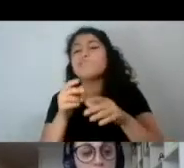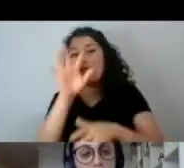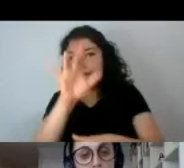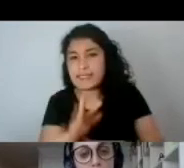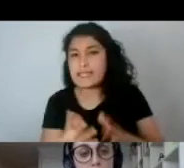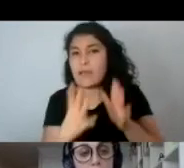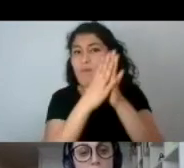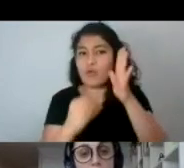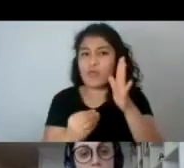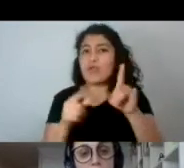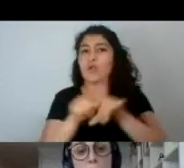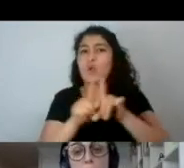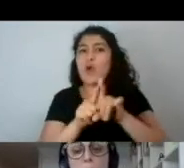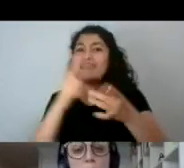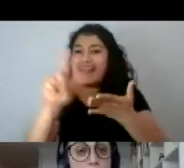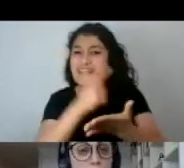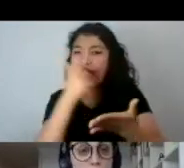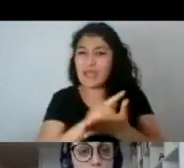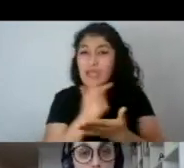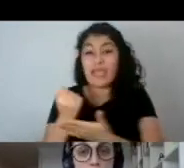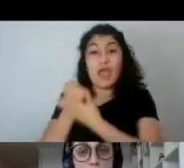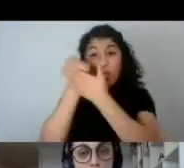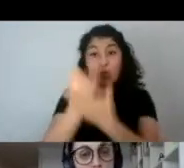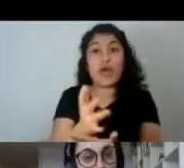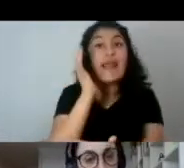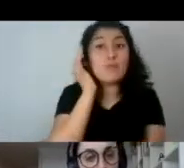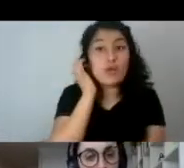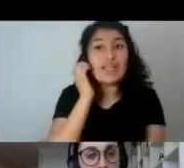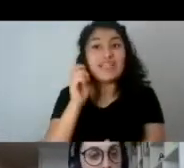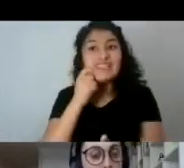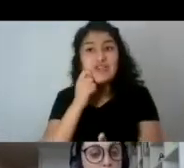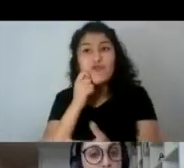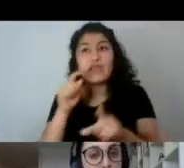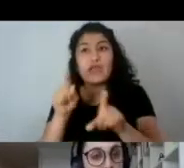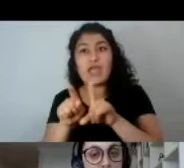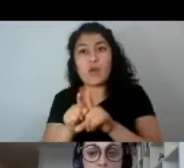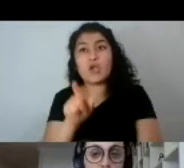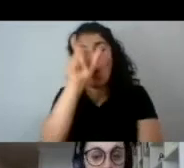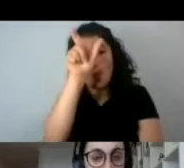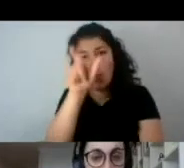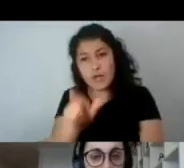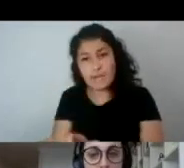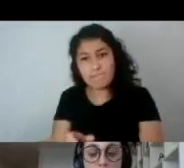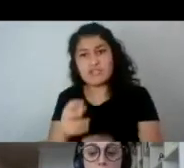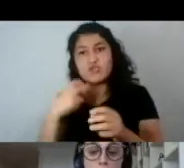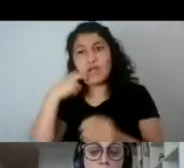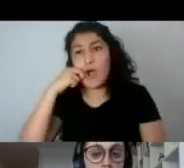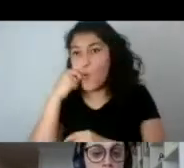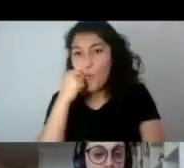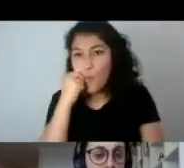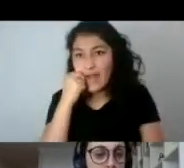ayuden a las chicas a verse como sujetos y no como objetos definidos por la mirada masculina. A